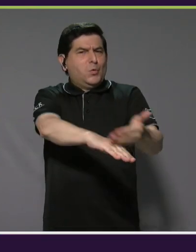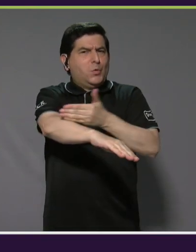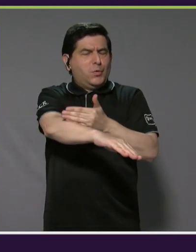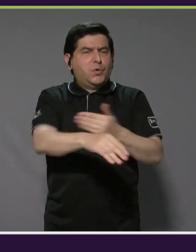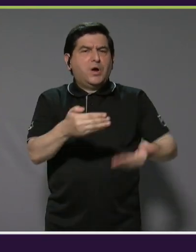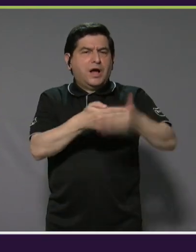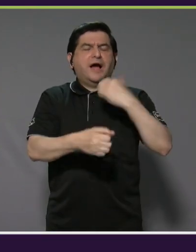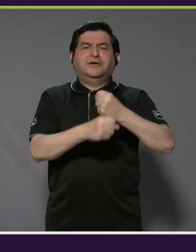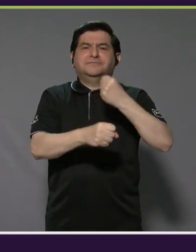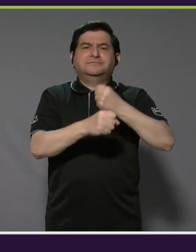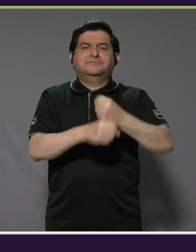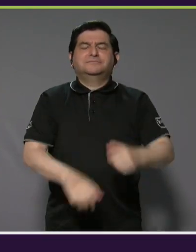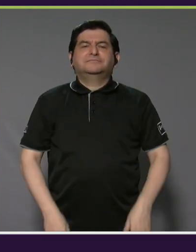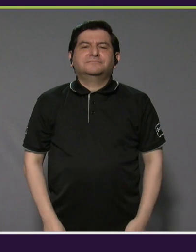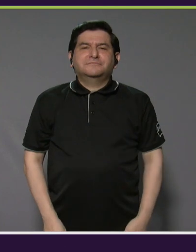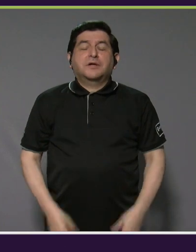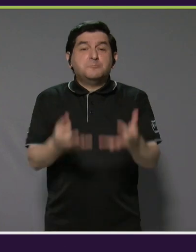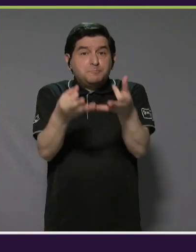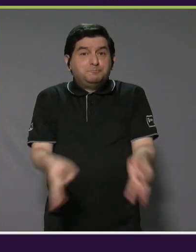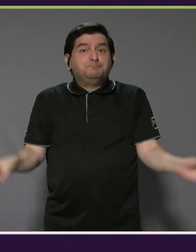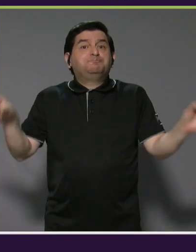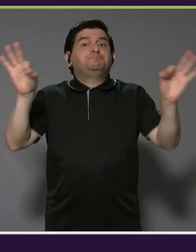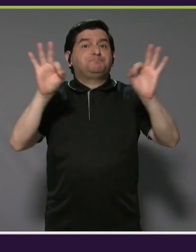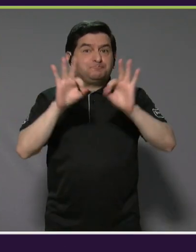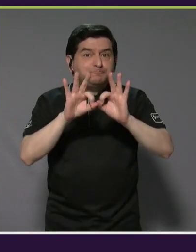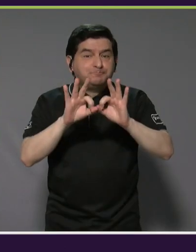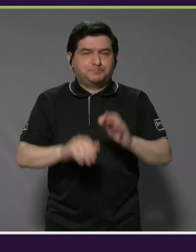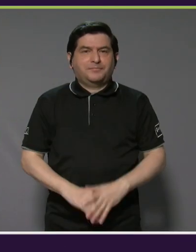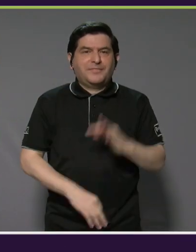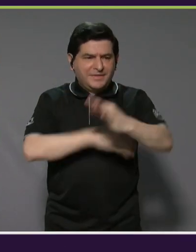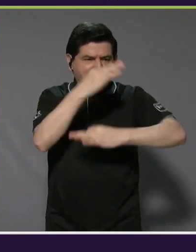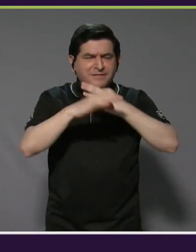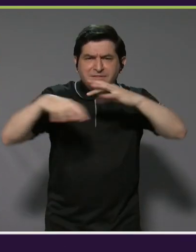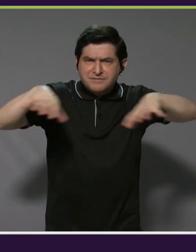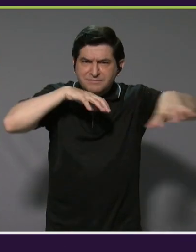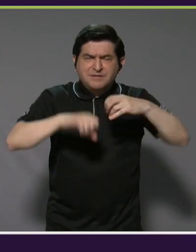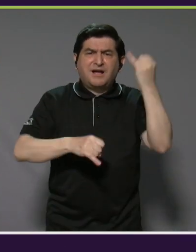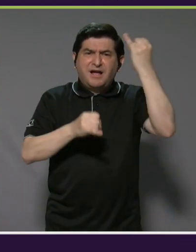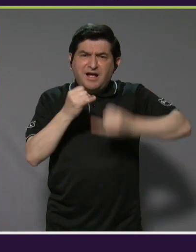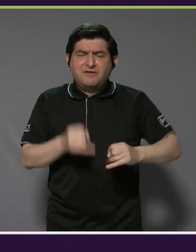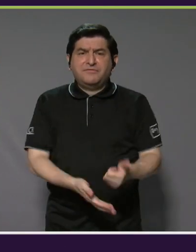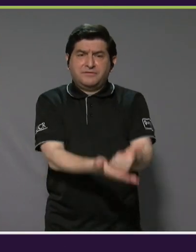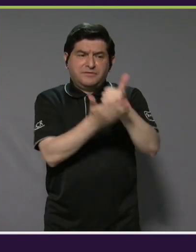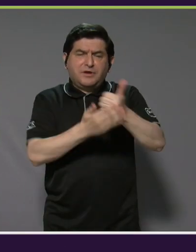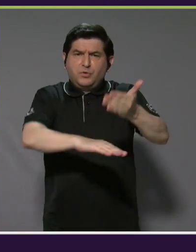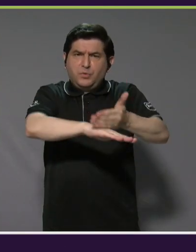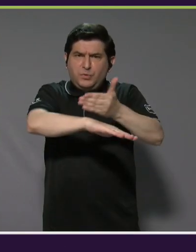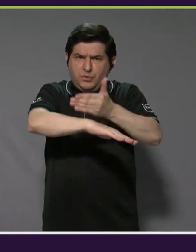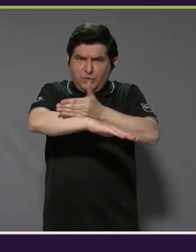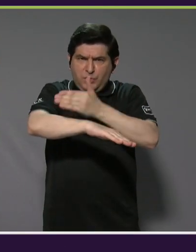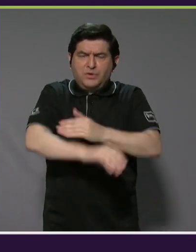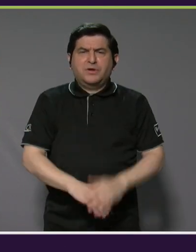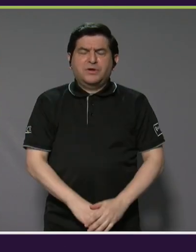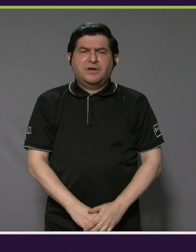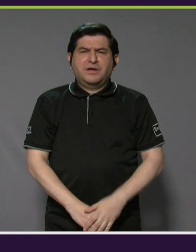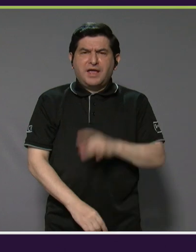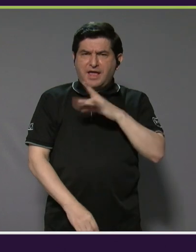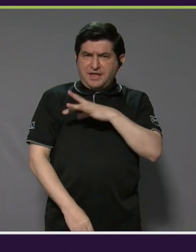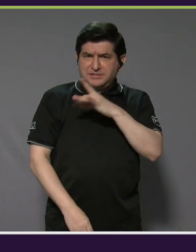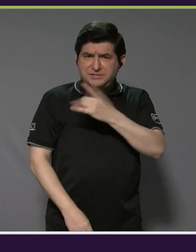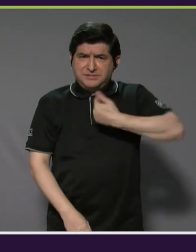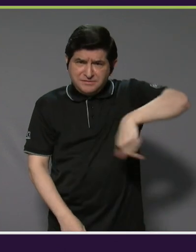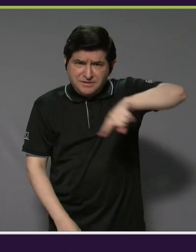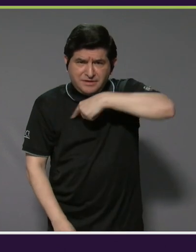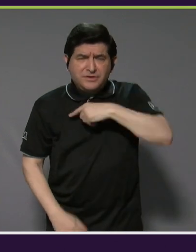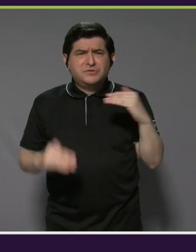cómo se venía trabajando. Es importante este tipo de eventos porque al final son los que nos ayudan a mejorar el nivel. En cuanto a Chile nosotros partimos con